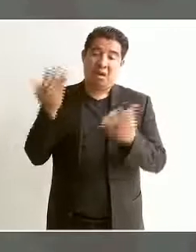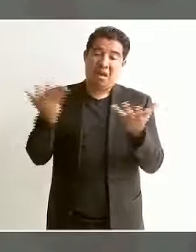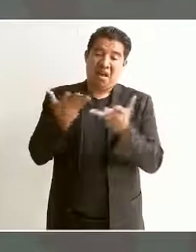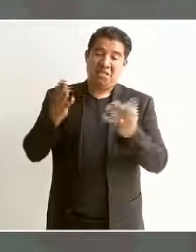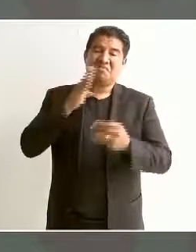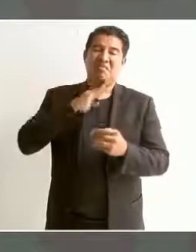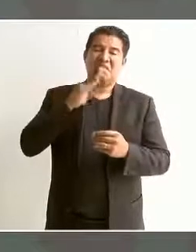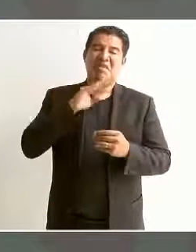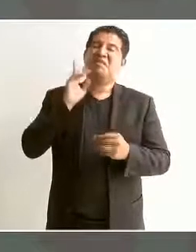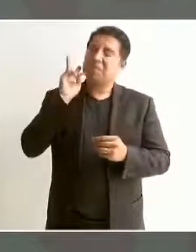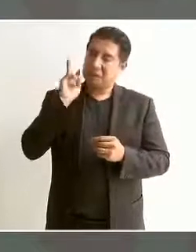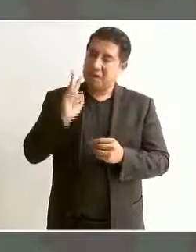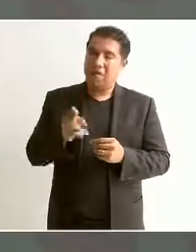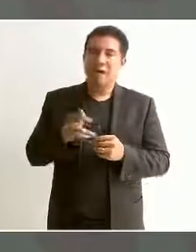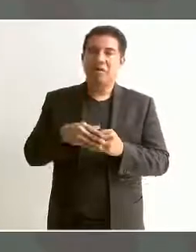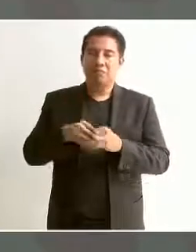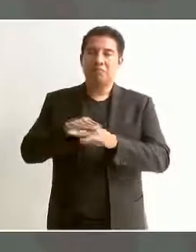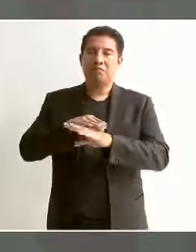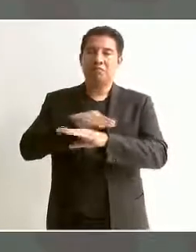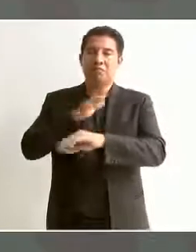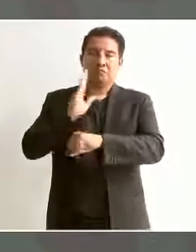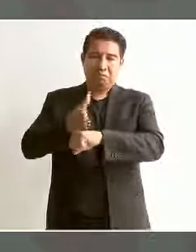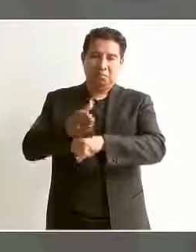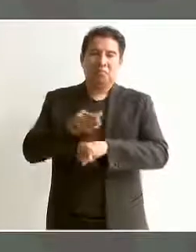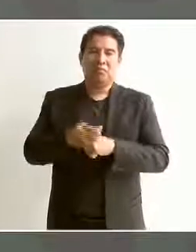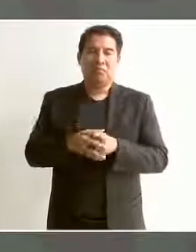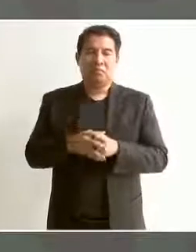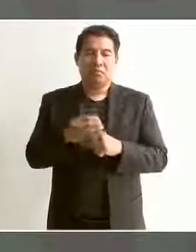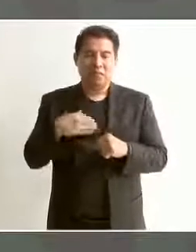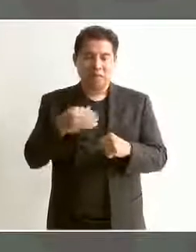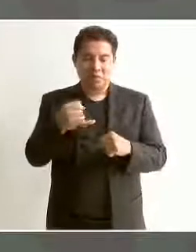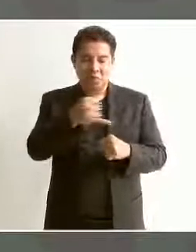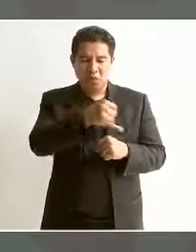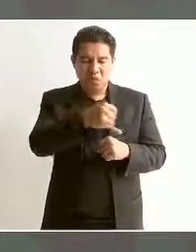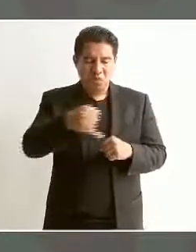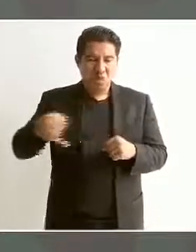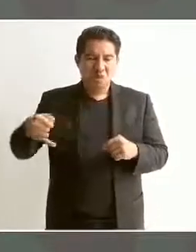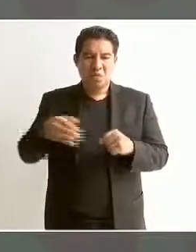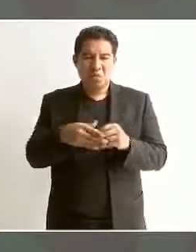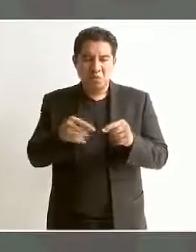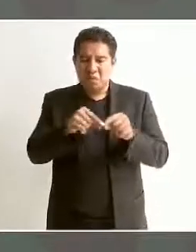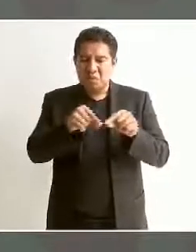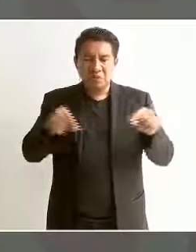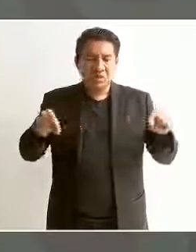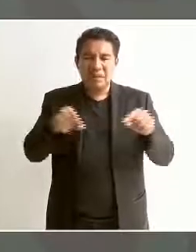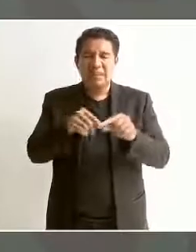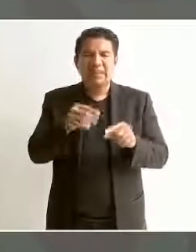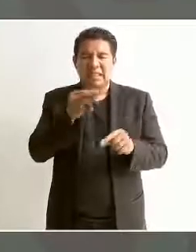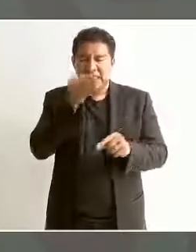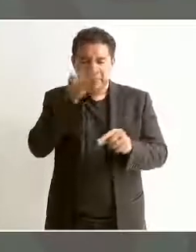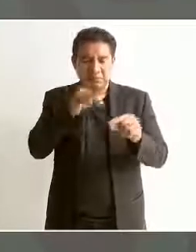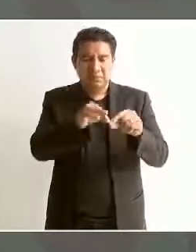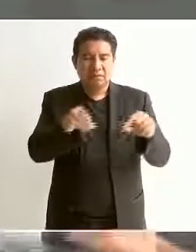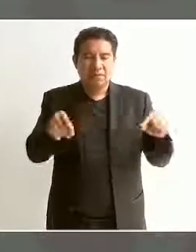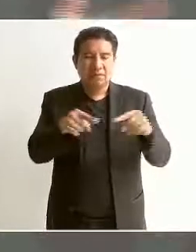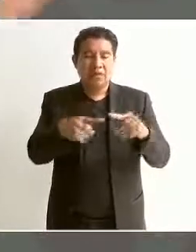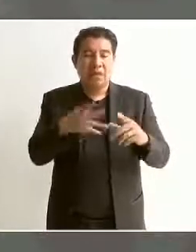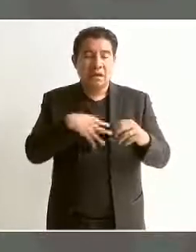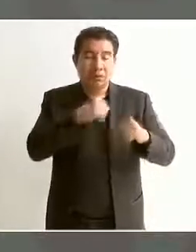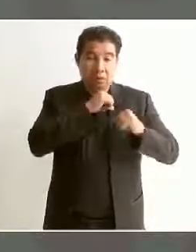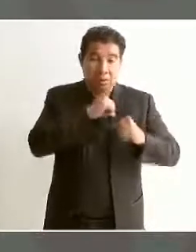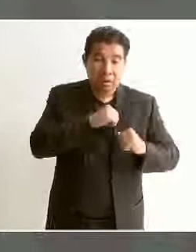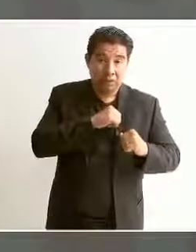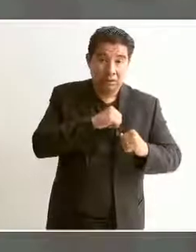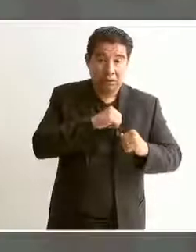hay una raya, una línea divisoria, una frontera entre autoridad